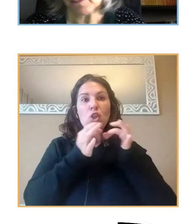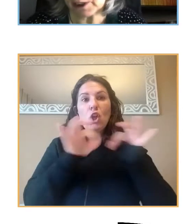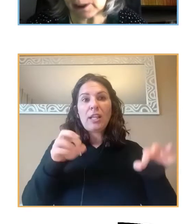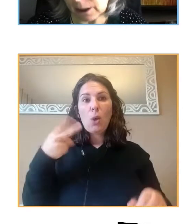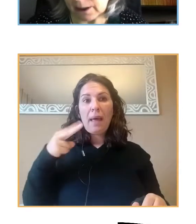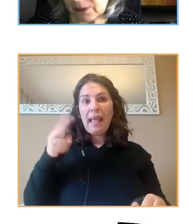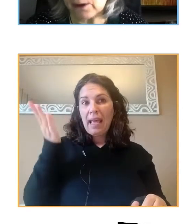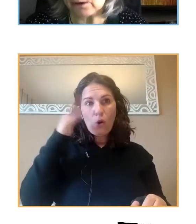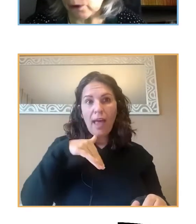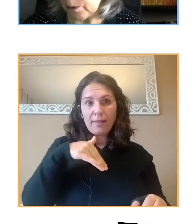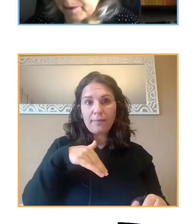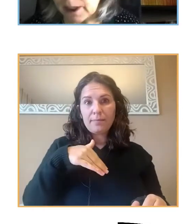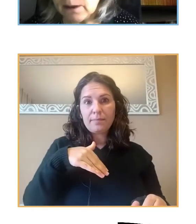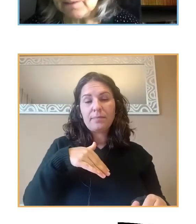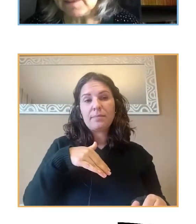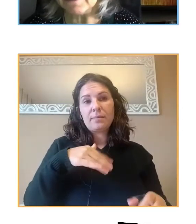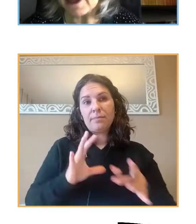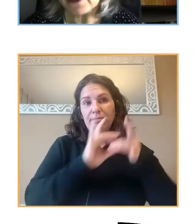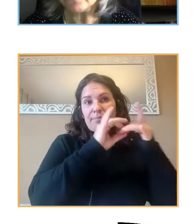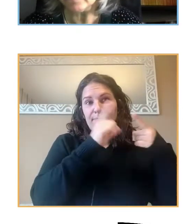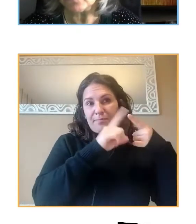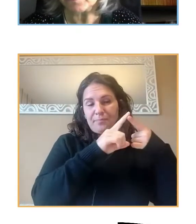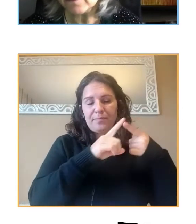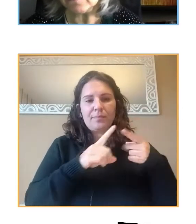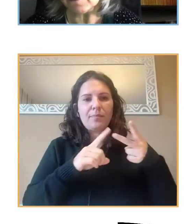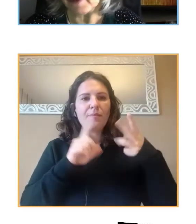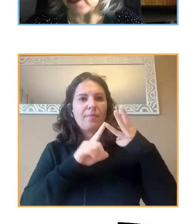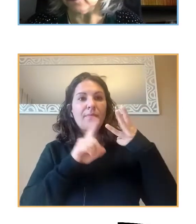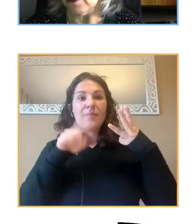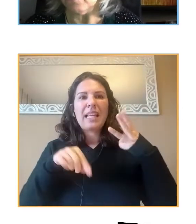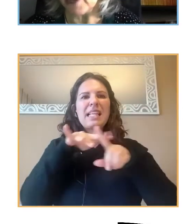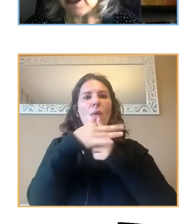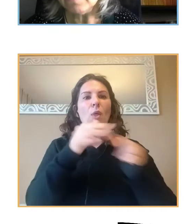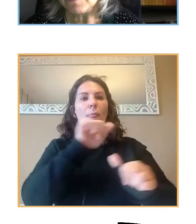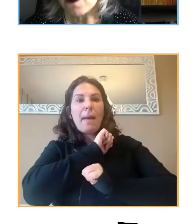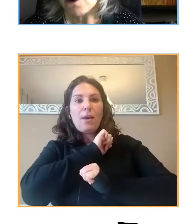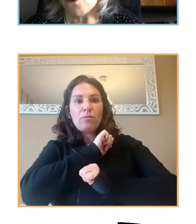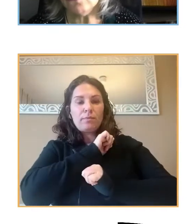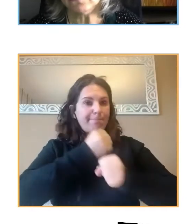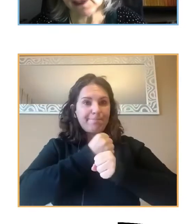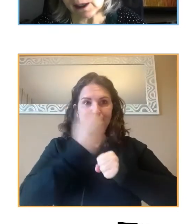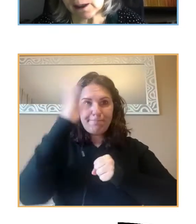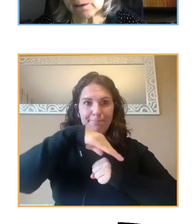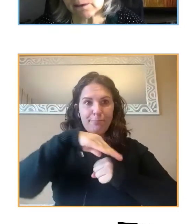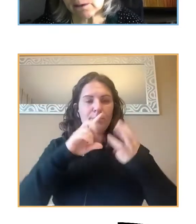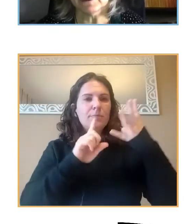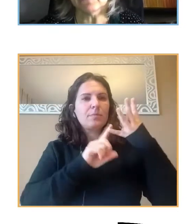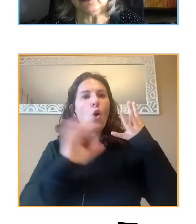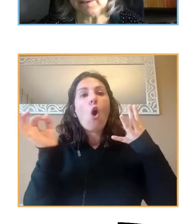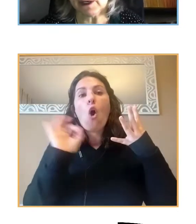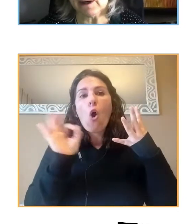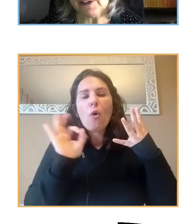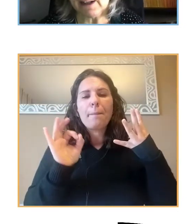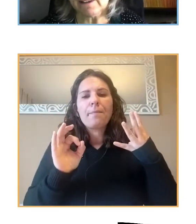pareja, que puede ir en relación con lo primero, estar en una situación de paro laboral o tener, como veremos